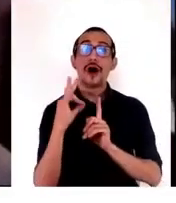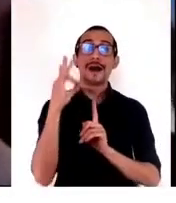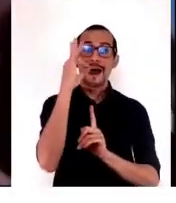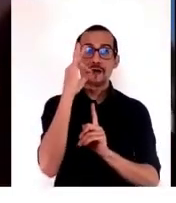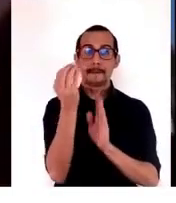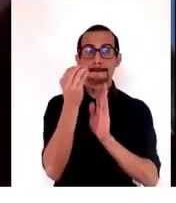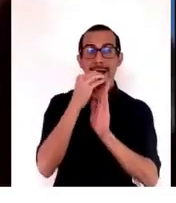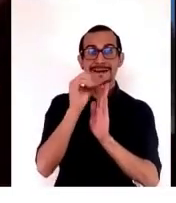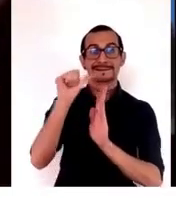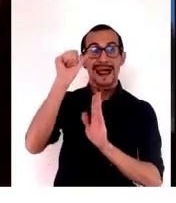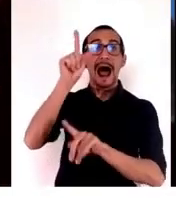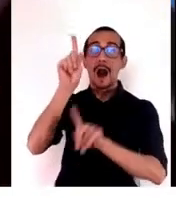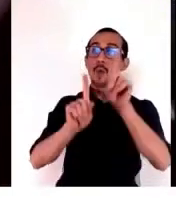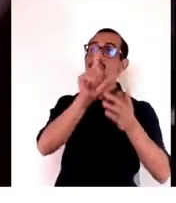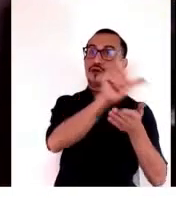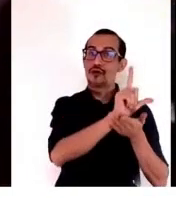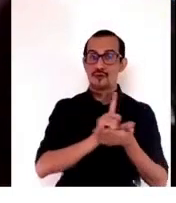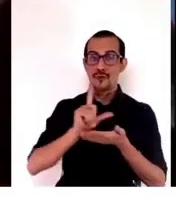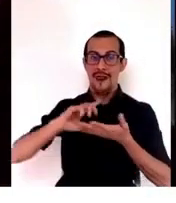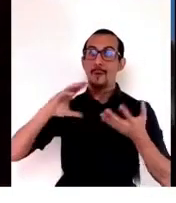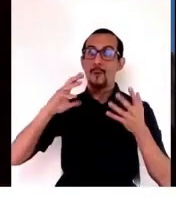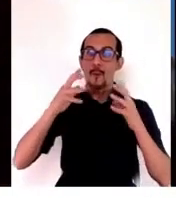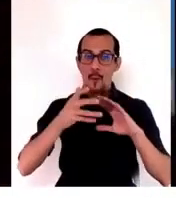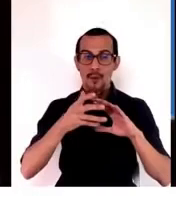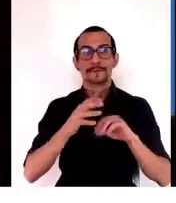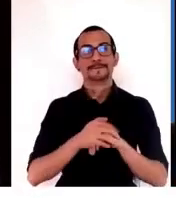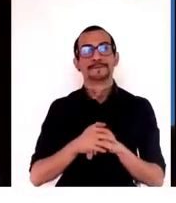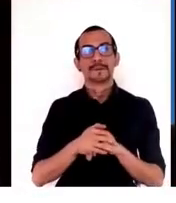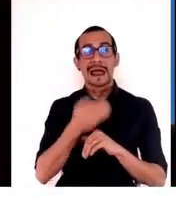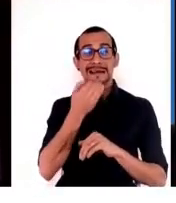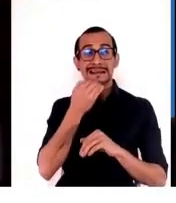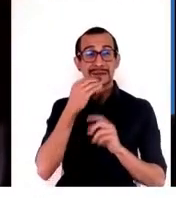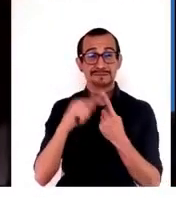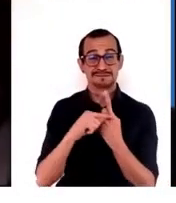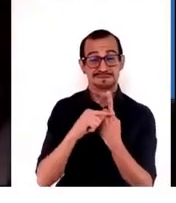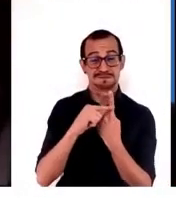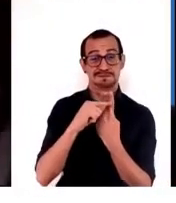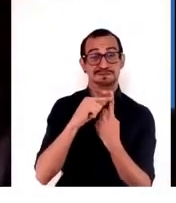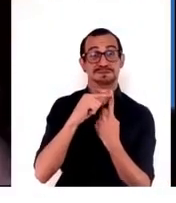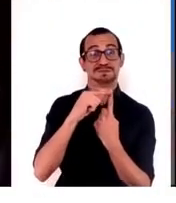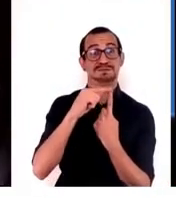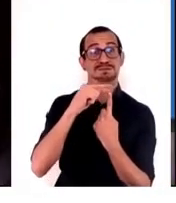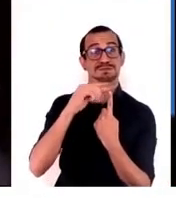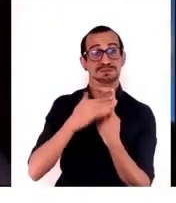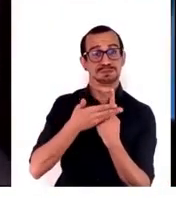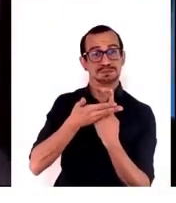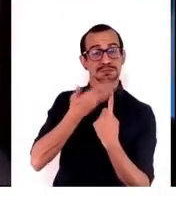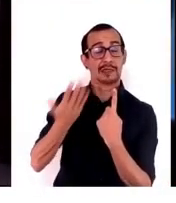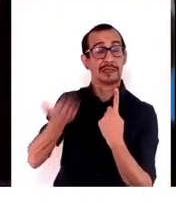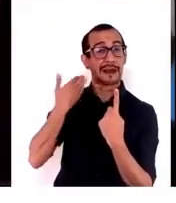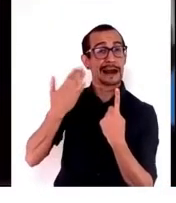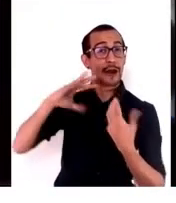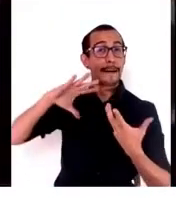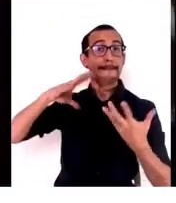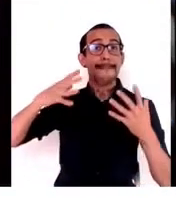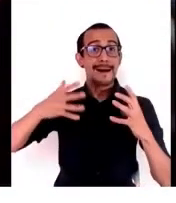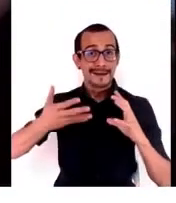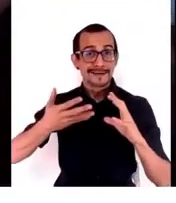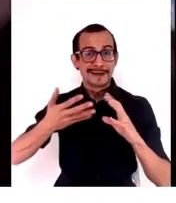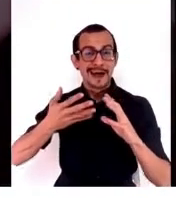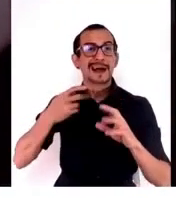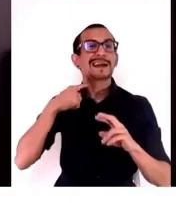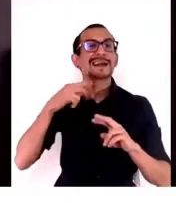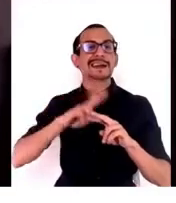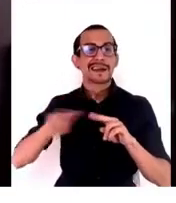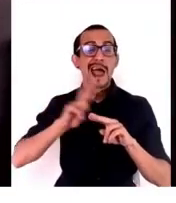6 grados. Y con la aumentación de temperatura en el planeta, hace muchos cambios